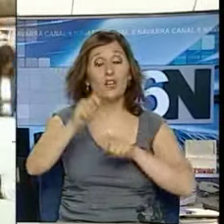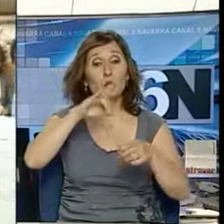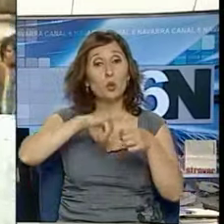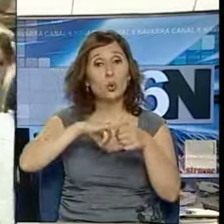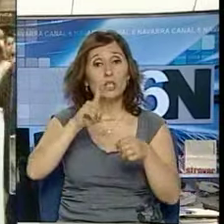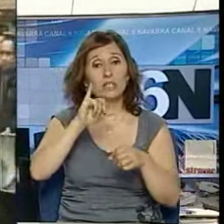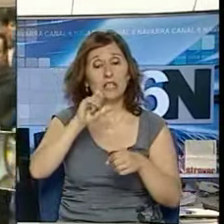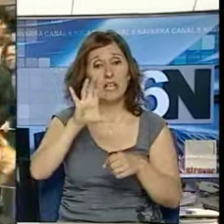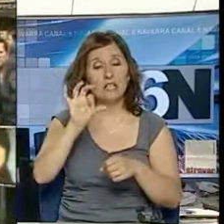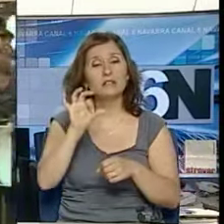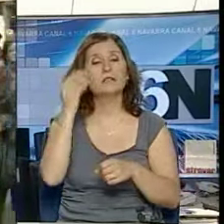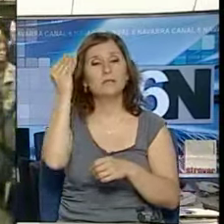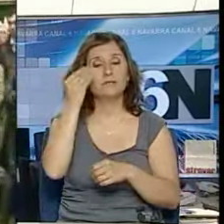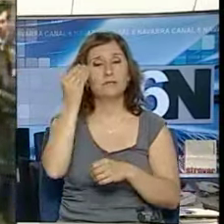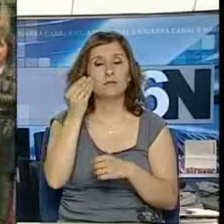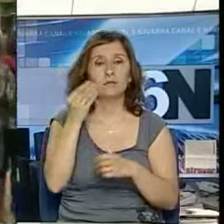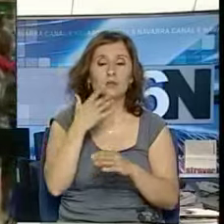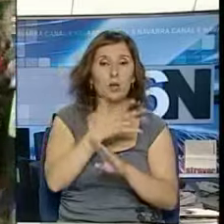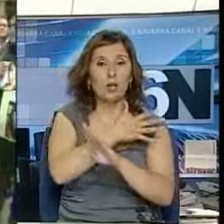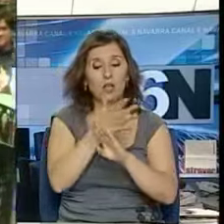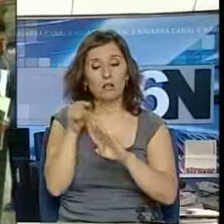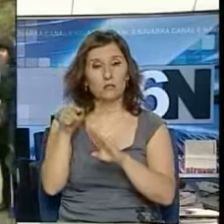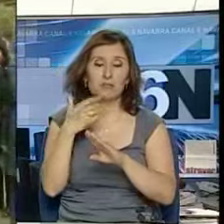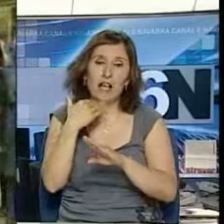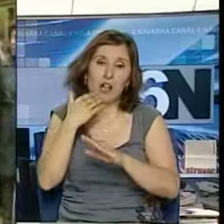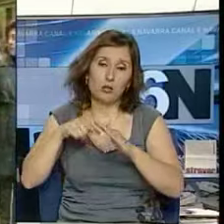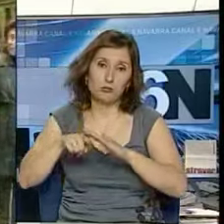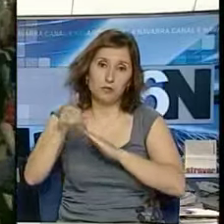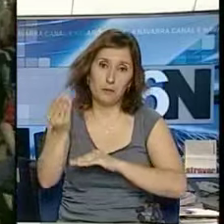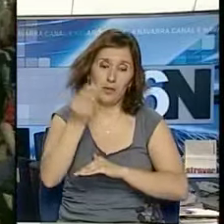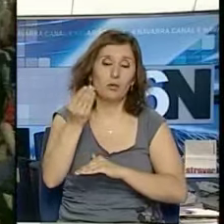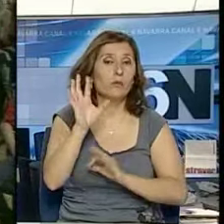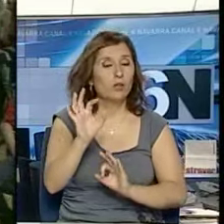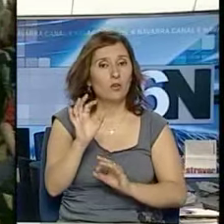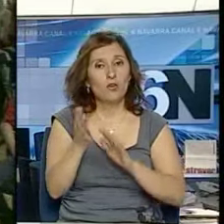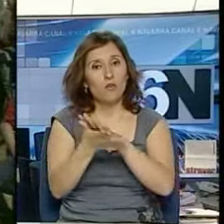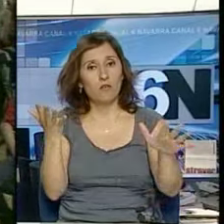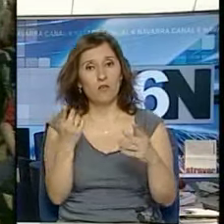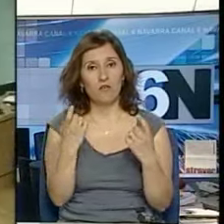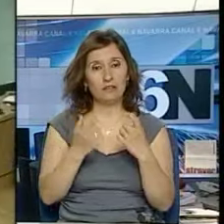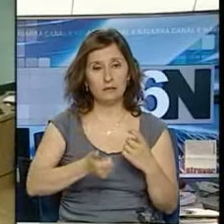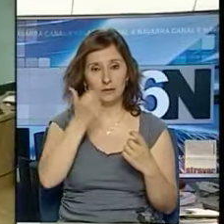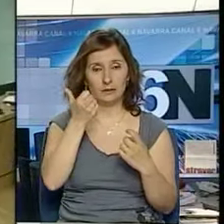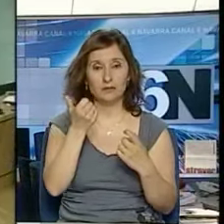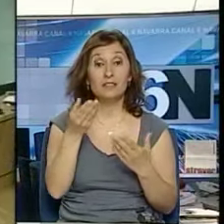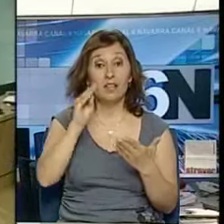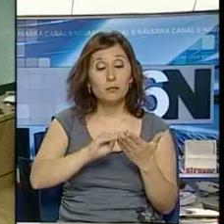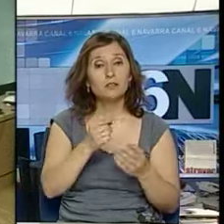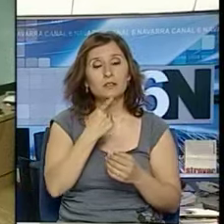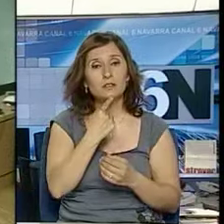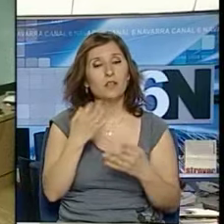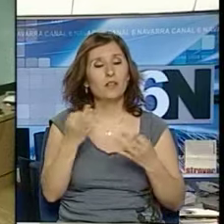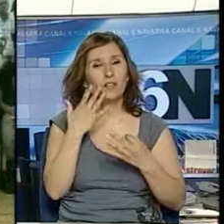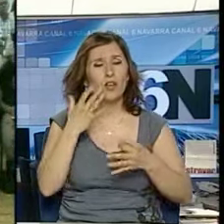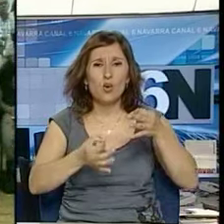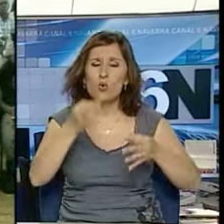repatriación hay un avance en relación con otros casos, aunque todavía hace falta más rapidez. Además, insisten en la necesidad de llevar a